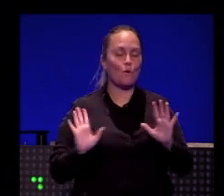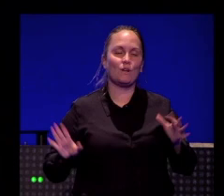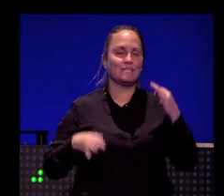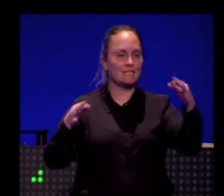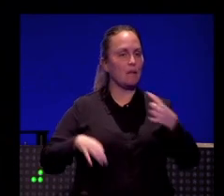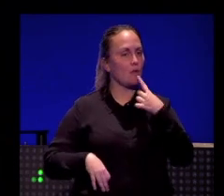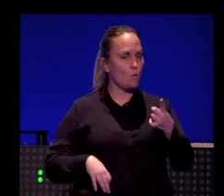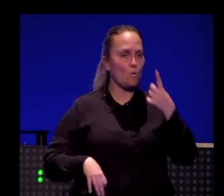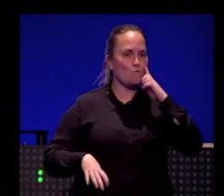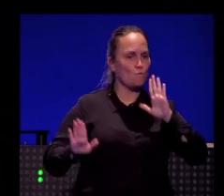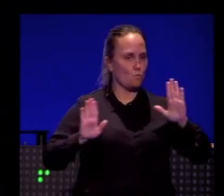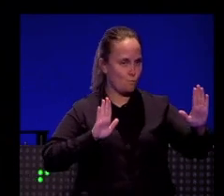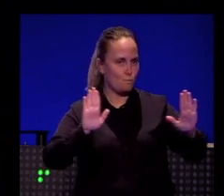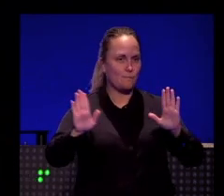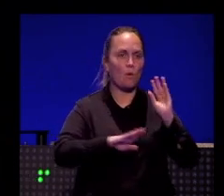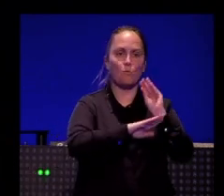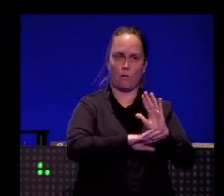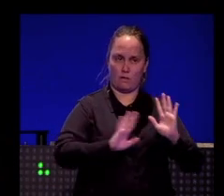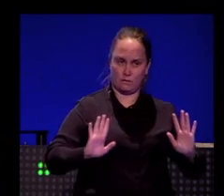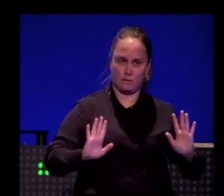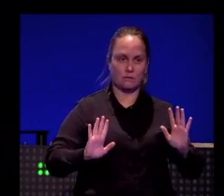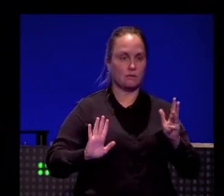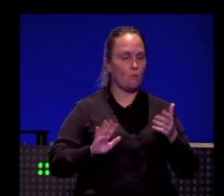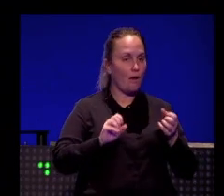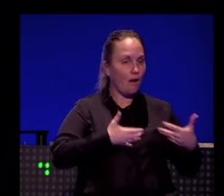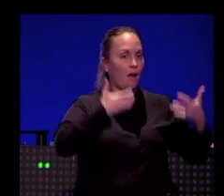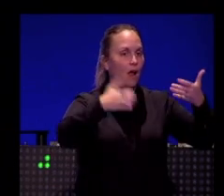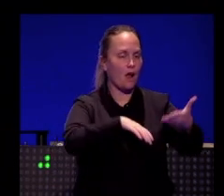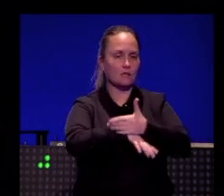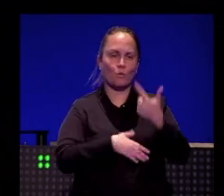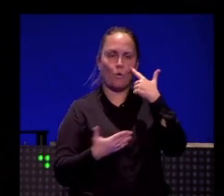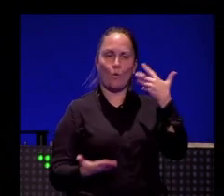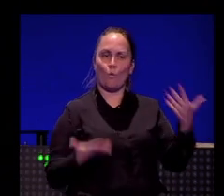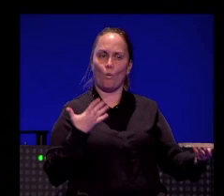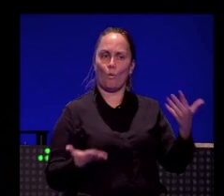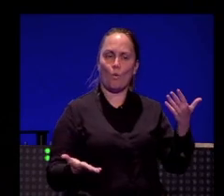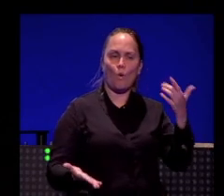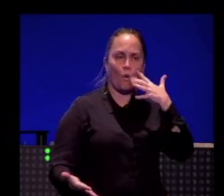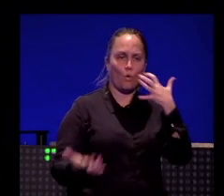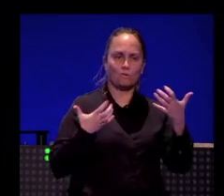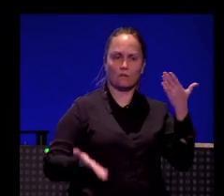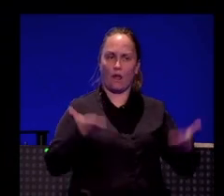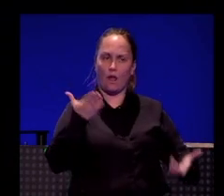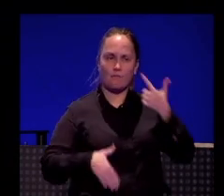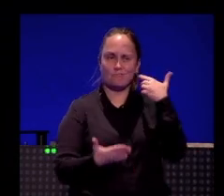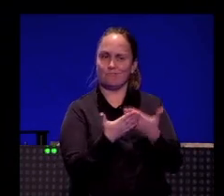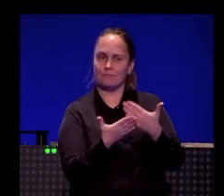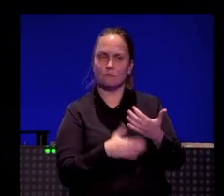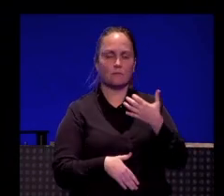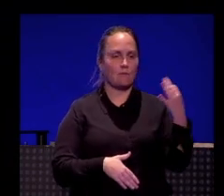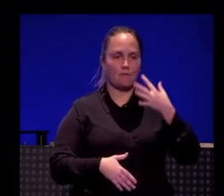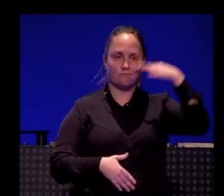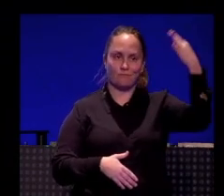hay que ser muy prudente en Twitter, contrastarlo todo muchísimo. Esas fuentes tienen que ser fiables y más siendo un medio de